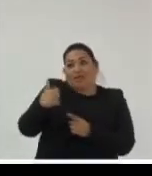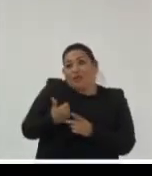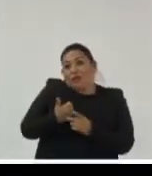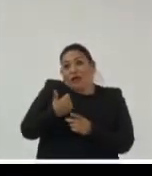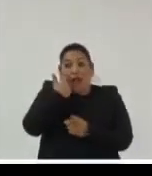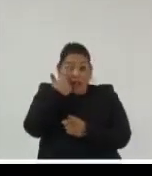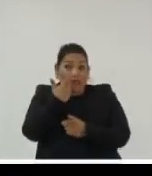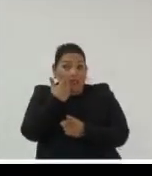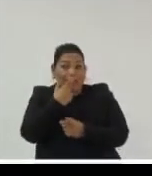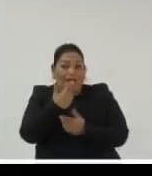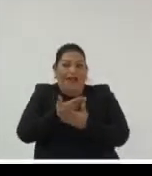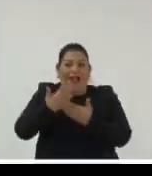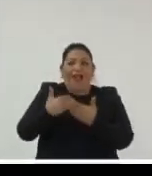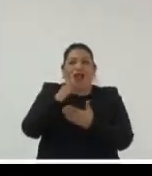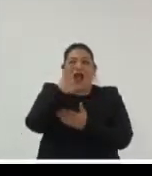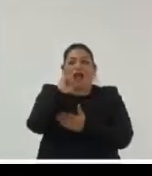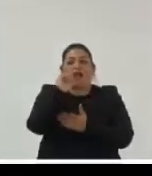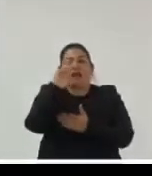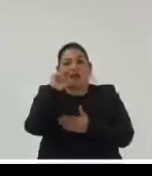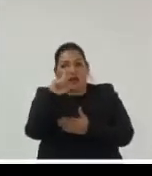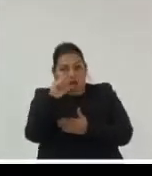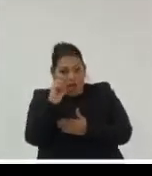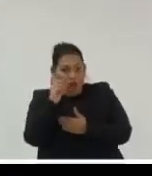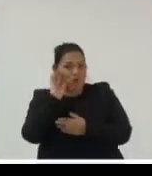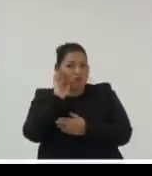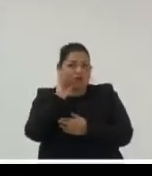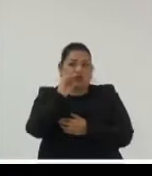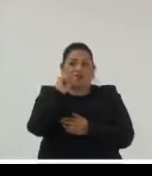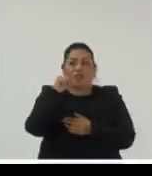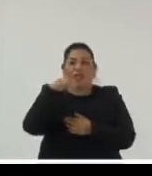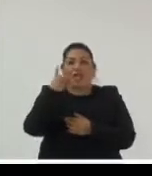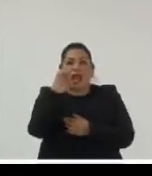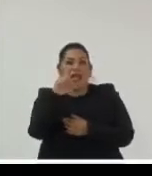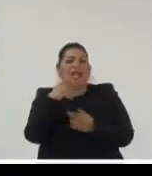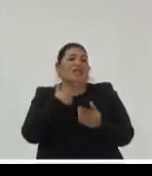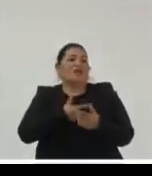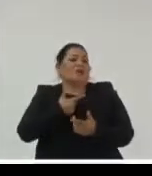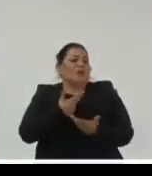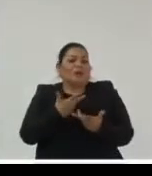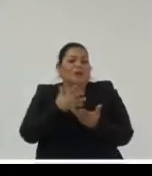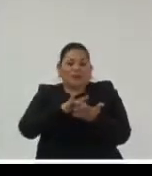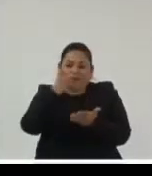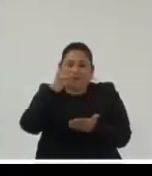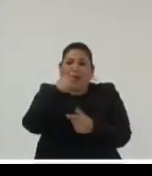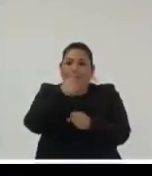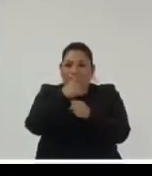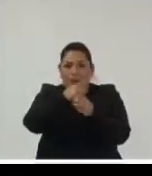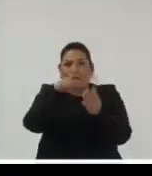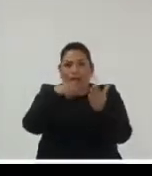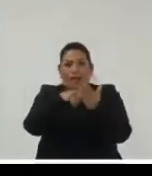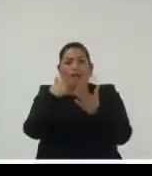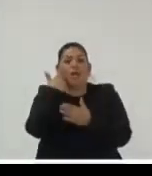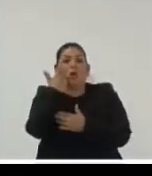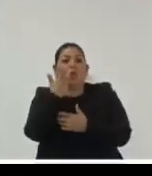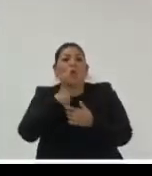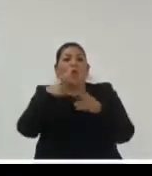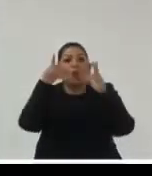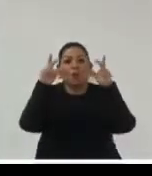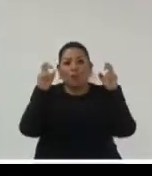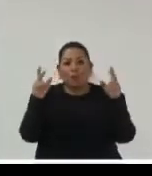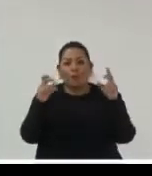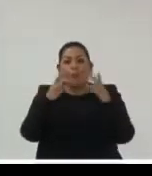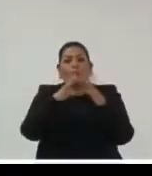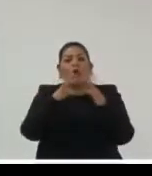Carlos y Daniel que también estaré encantado de escucharles en primer lugar yo quisiera como